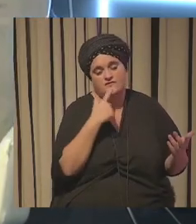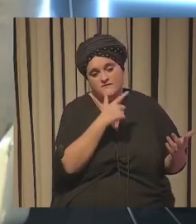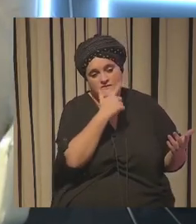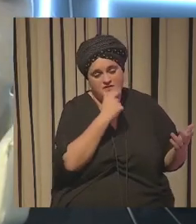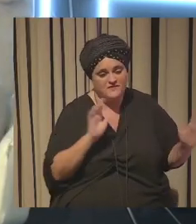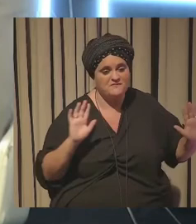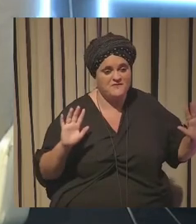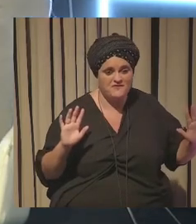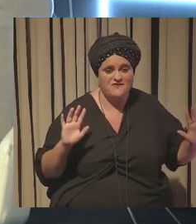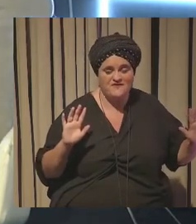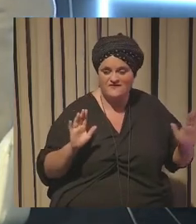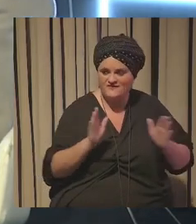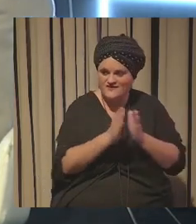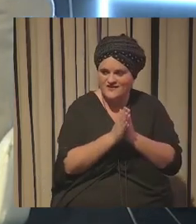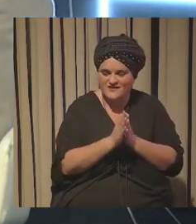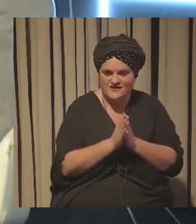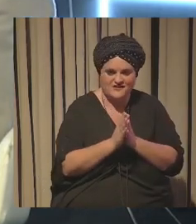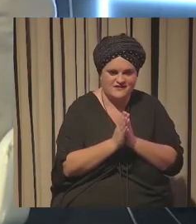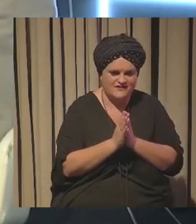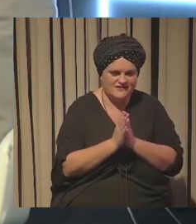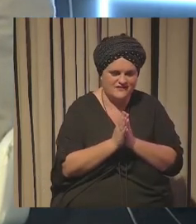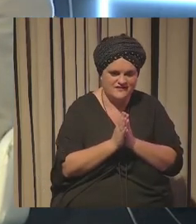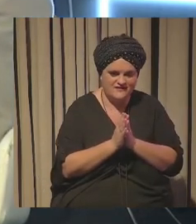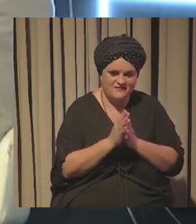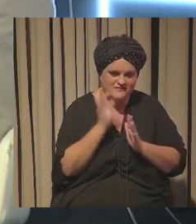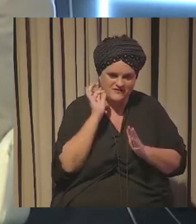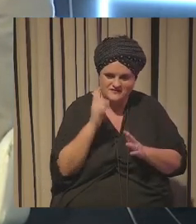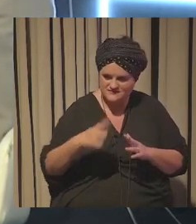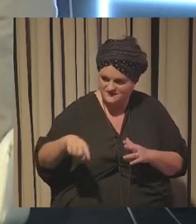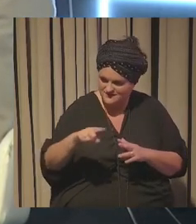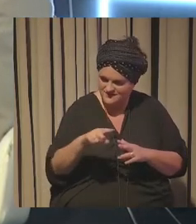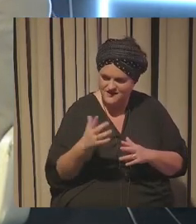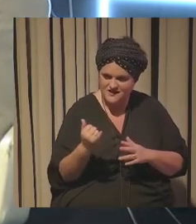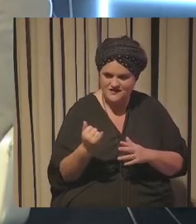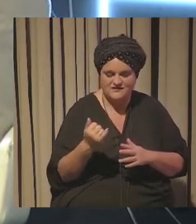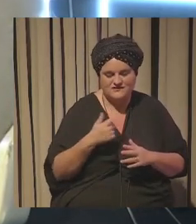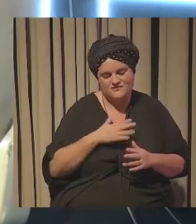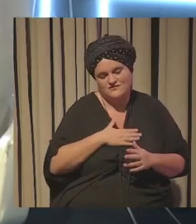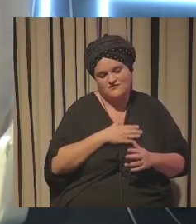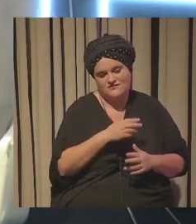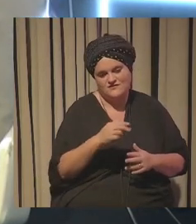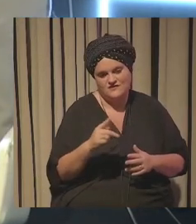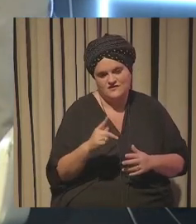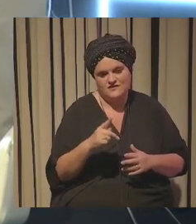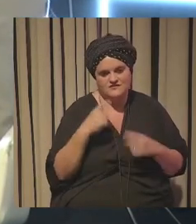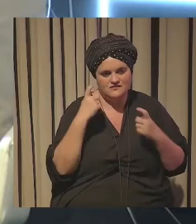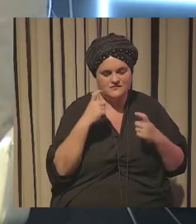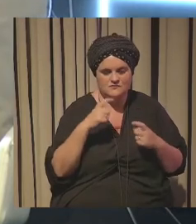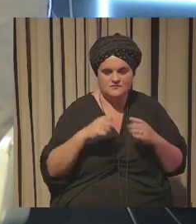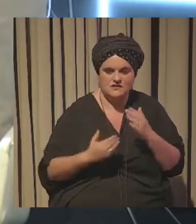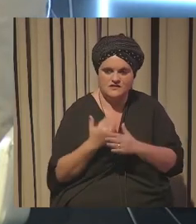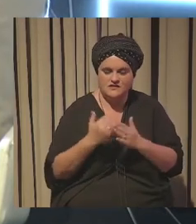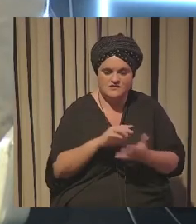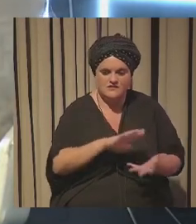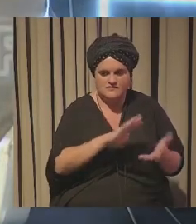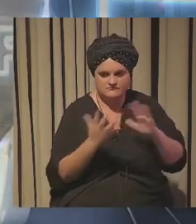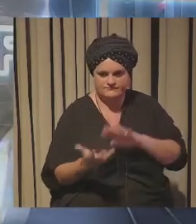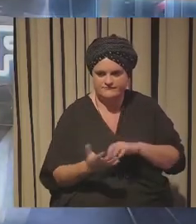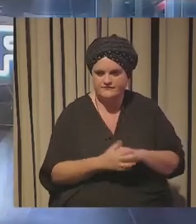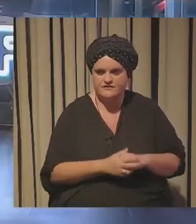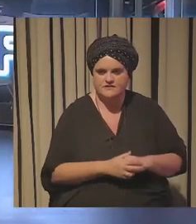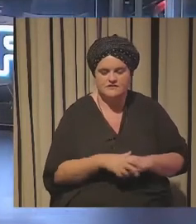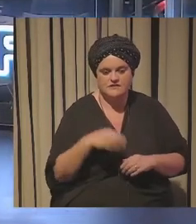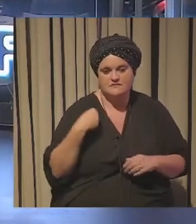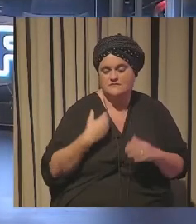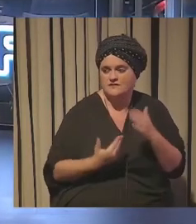lo que con mis compañeras Ichi Arirat y muchas y muchos más intentamos desde BBK traducir al día a día y en ese día a día